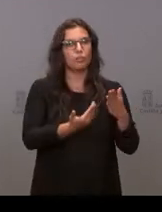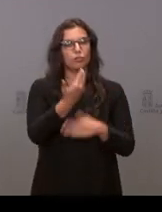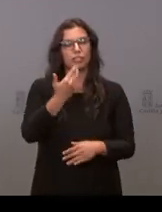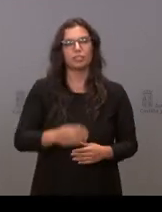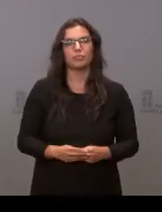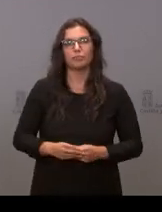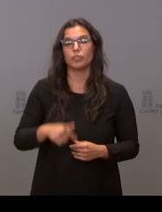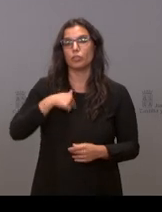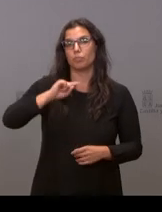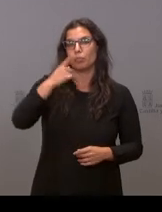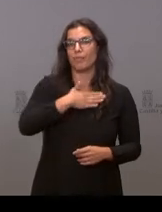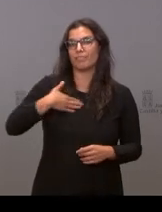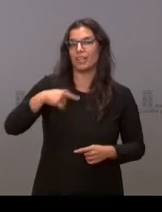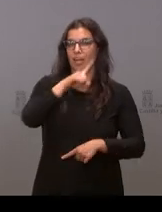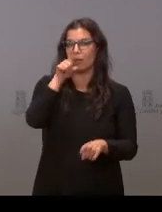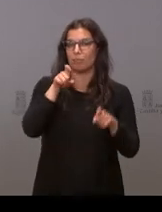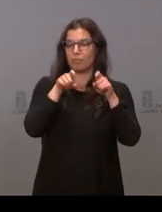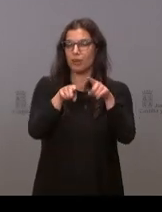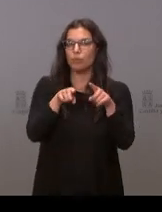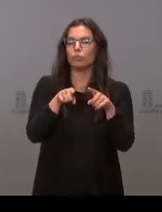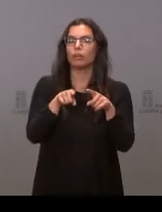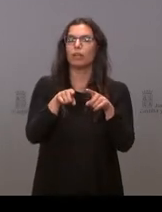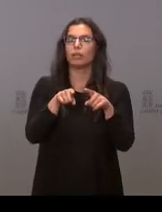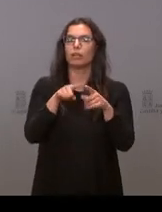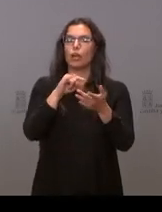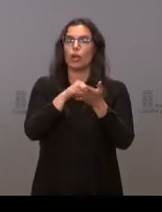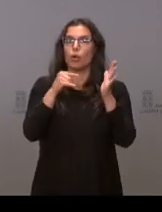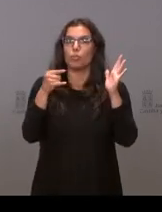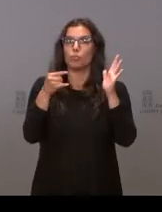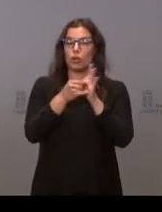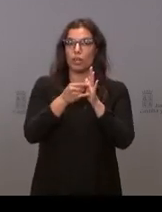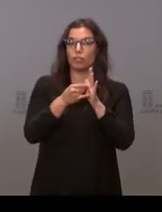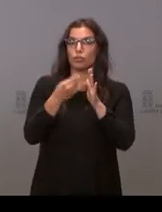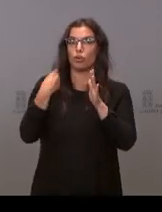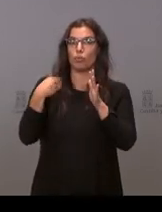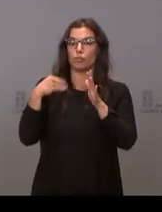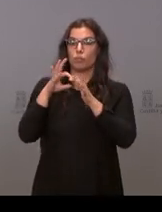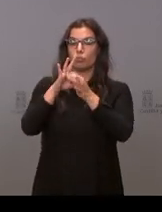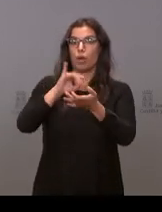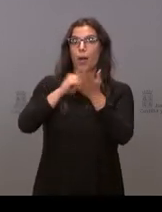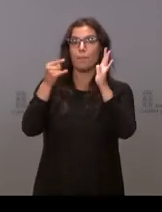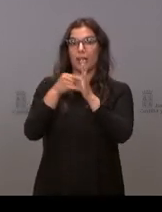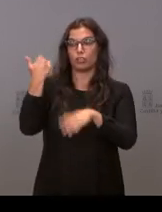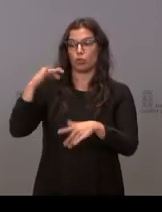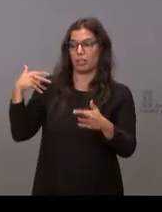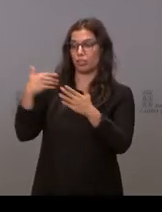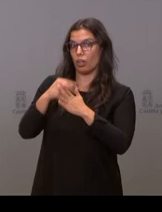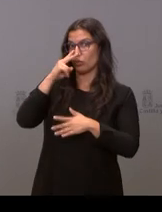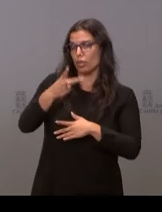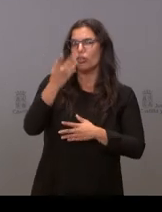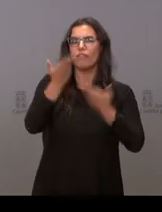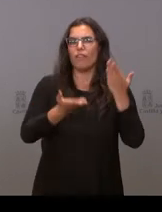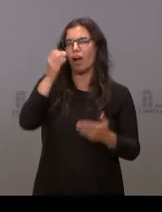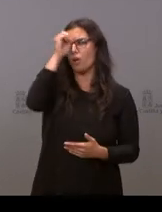yo primero quería preguntar por cómo valoran los proyectos llevados a cabo dentro del plan Soria durante estos dos años y por cómo se